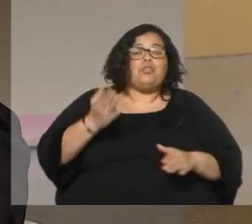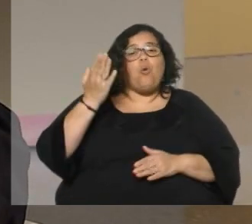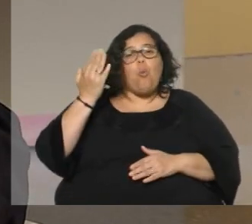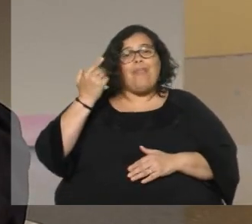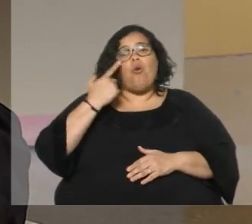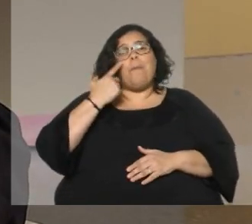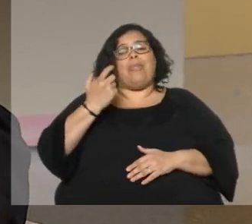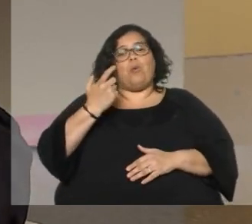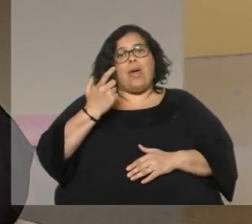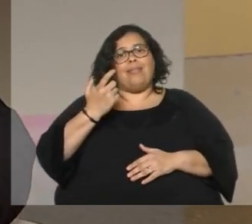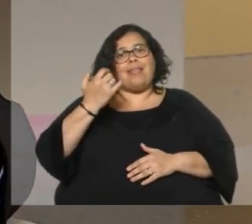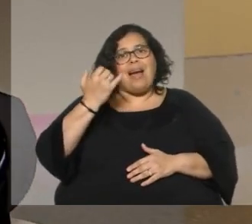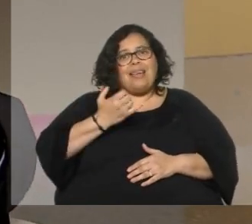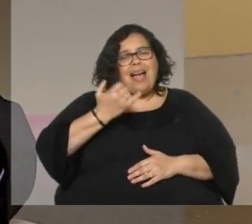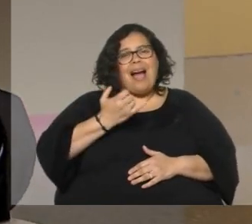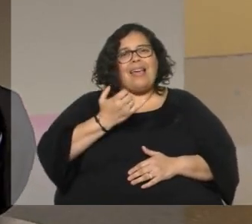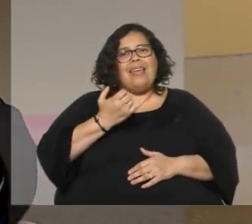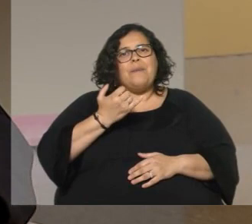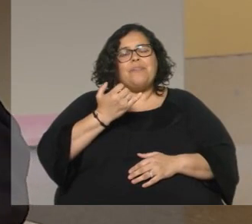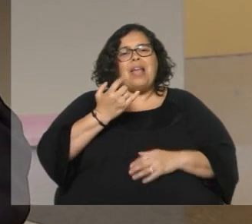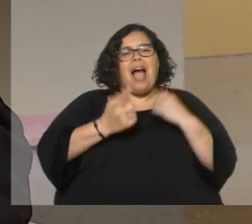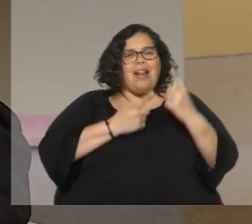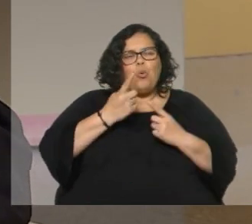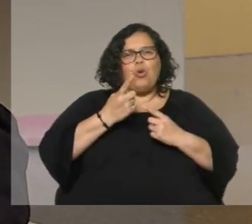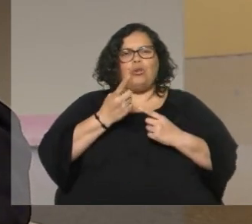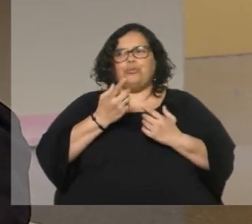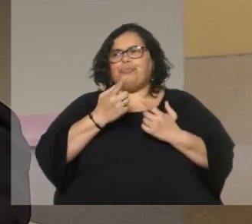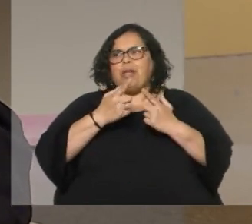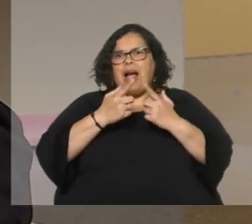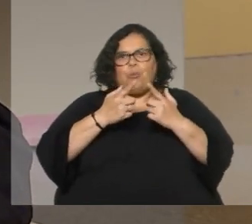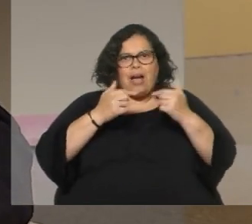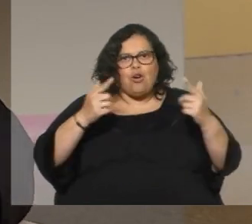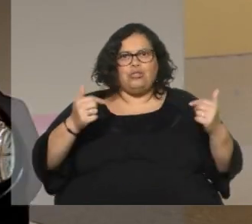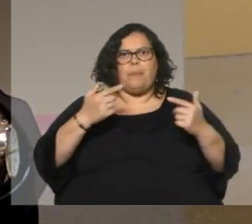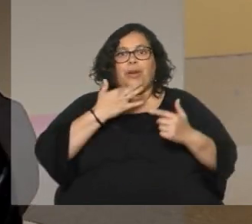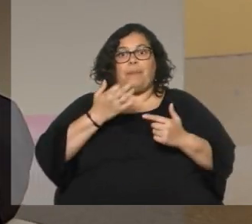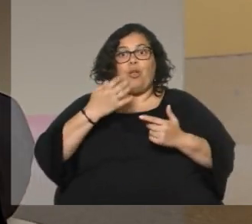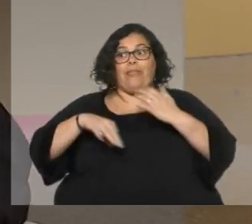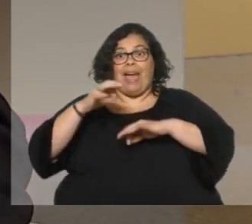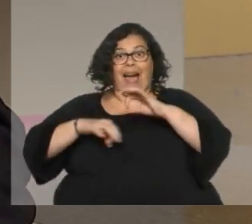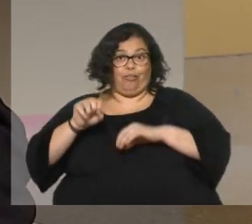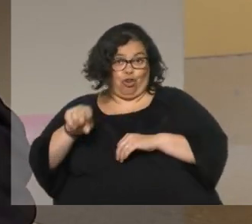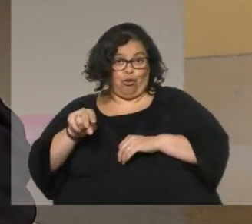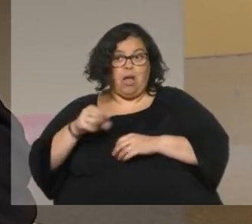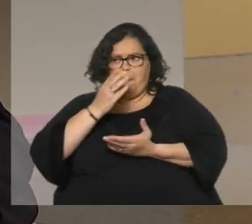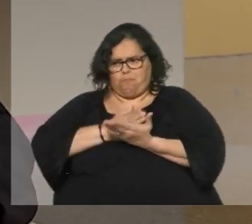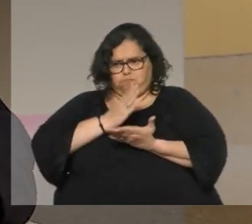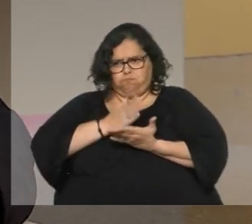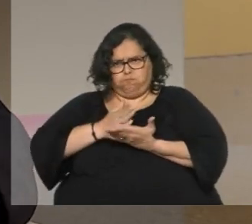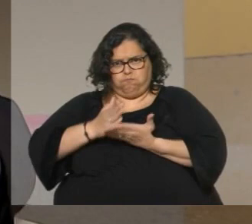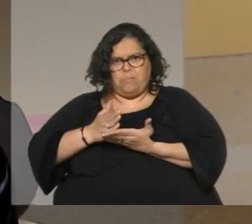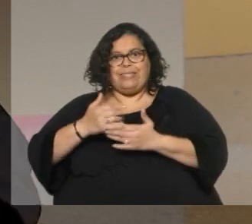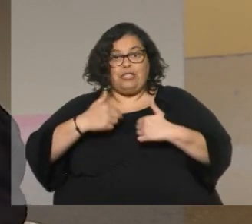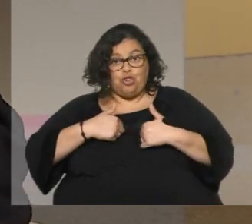cuenta que había determinadas instancias de rigor a nivel justamente teatral que si yo seguía con digamos